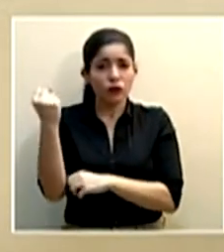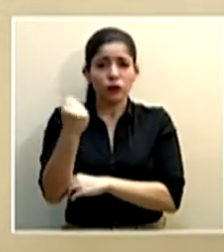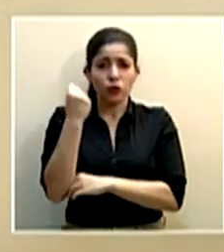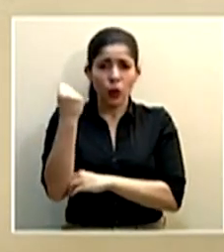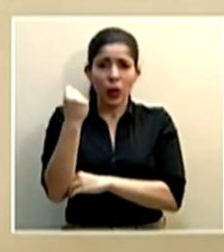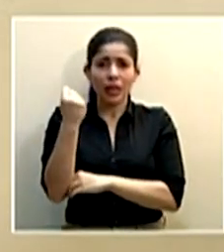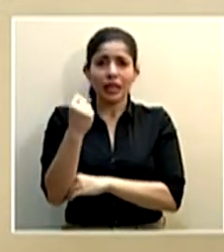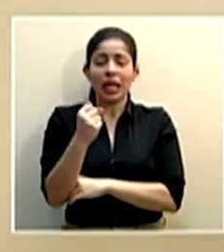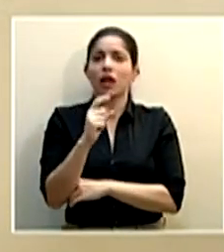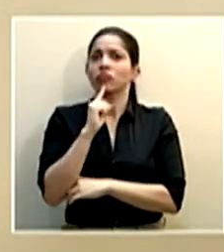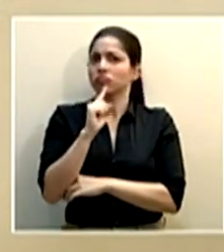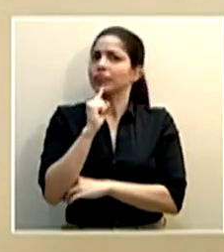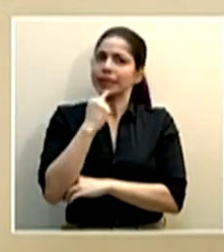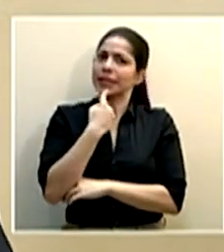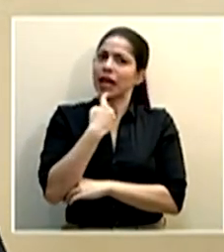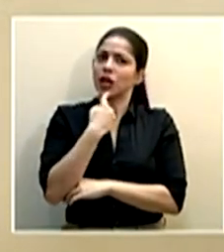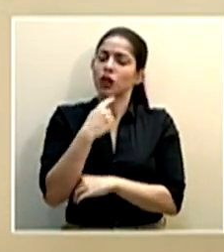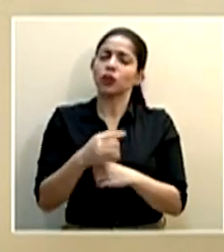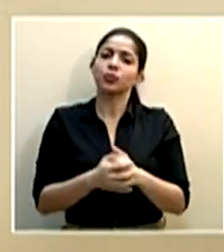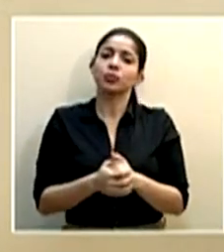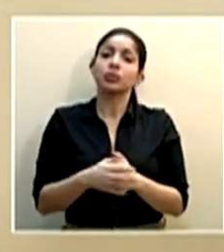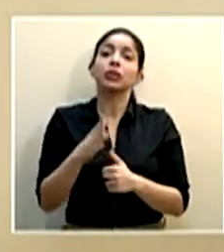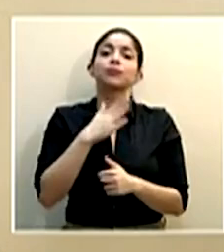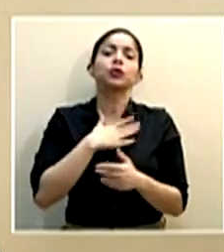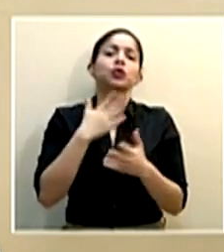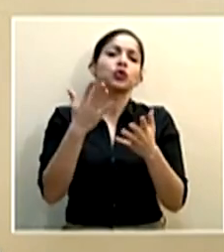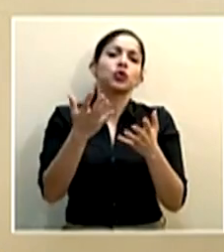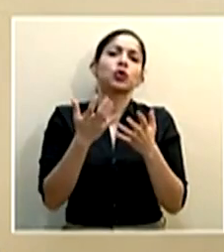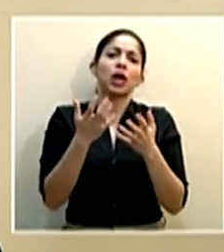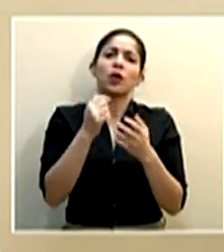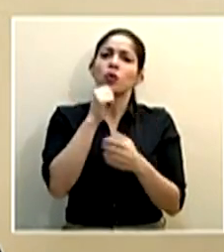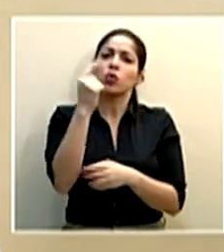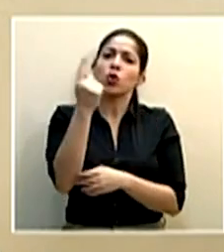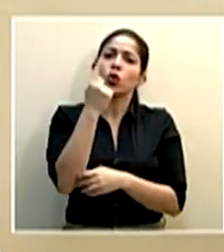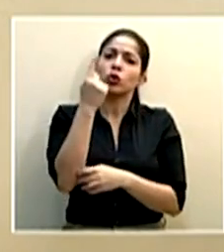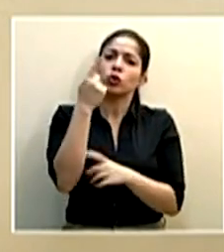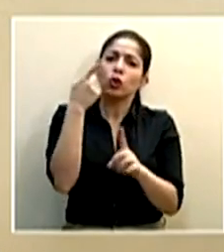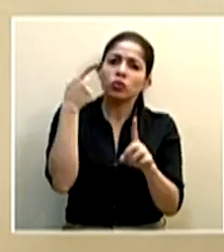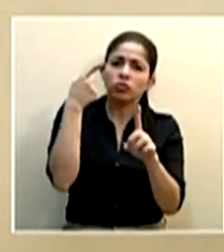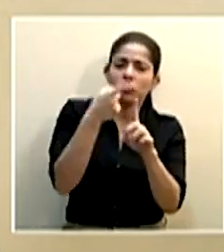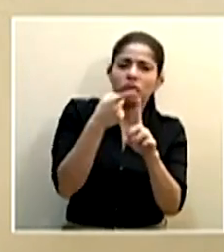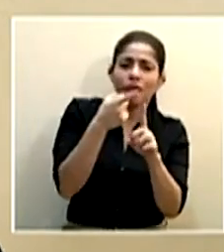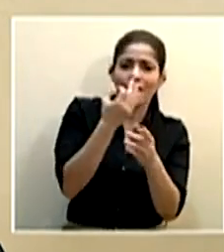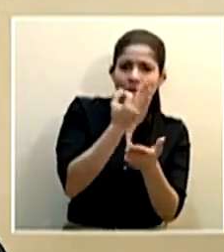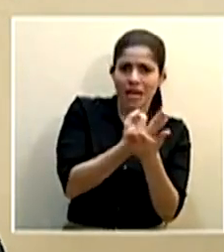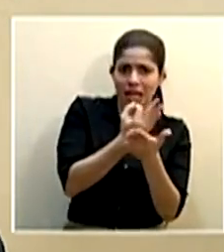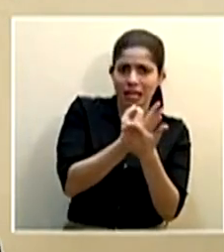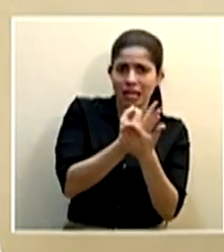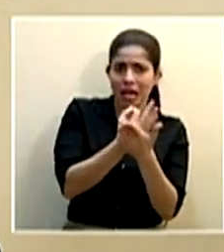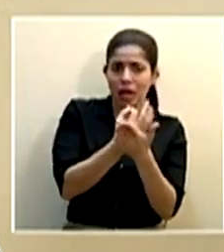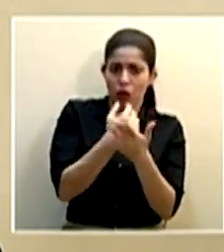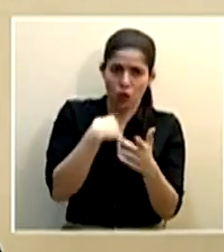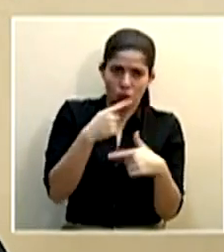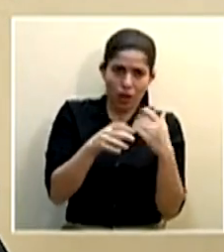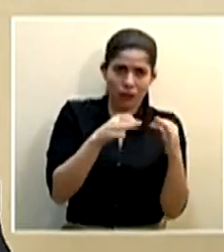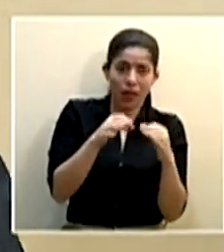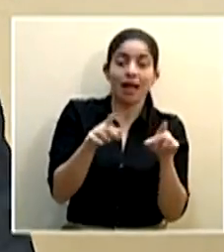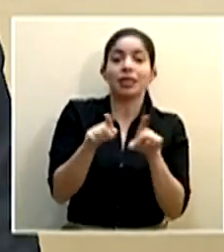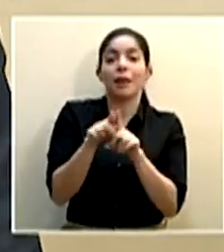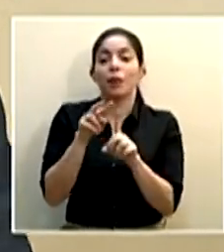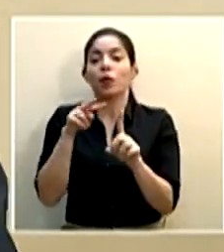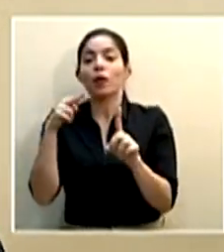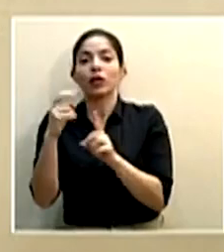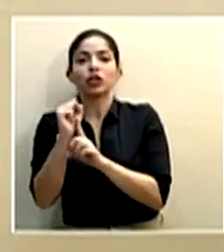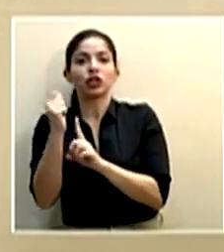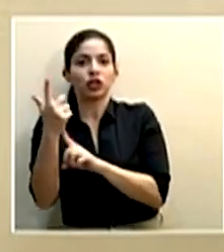y es bastante serio y yo quisiera no solamente abordarlo desde el punto de vista financiero lo cual lo haré sino también desde el punto de vista